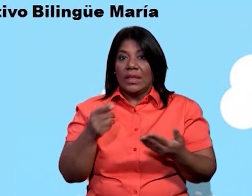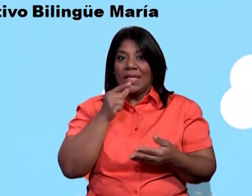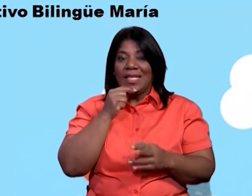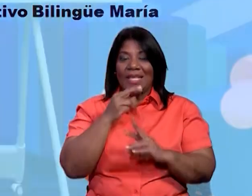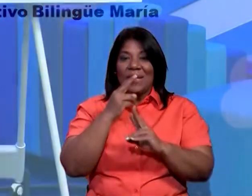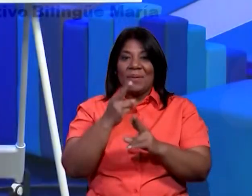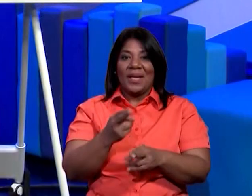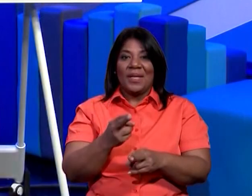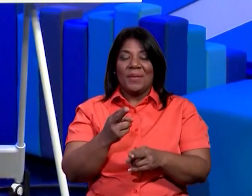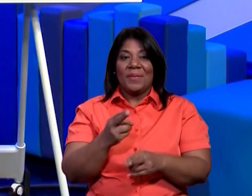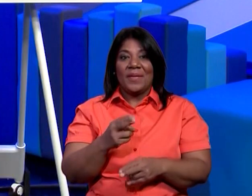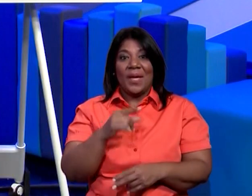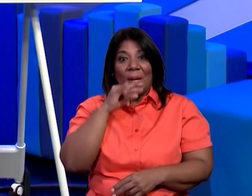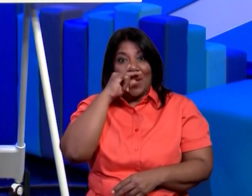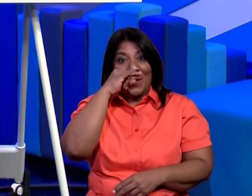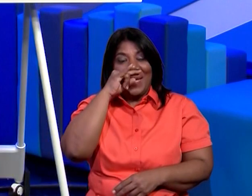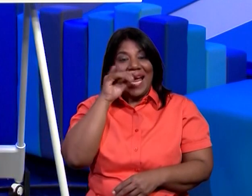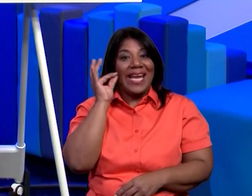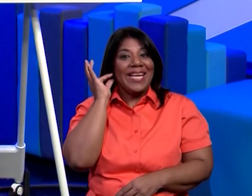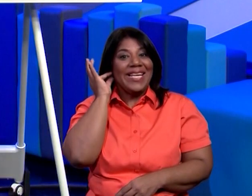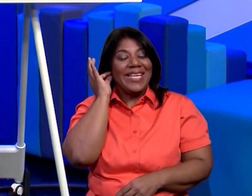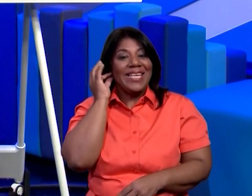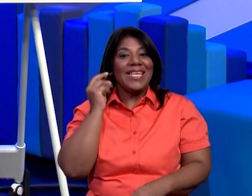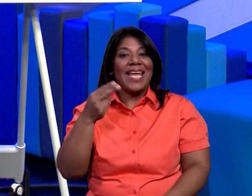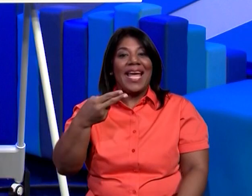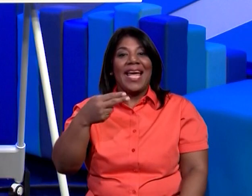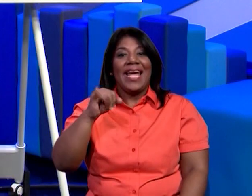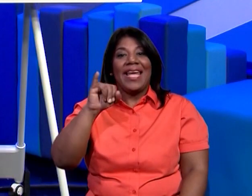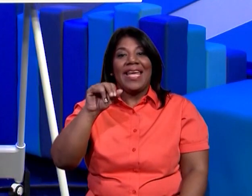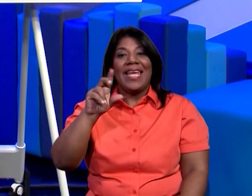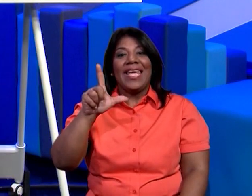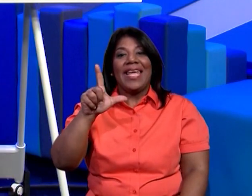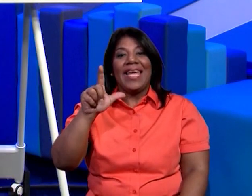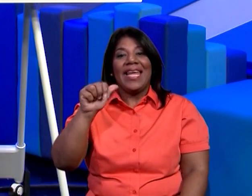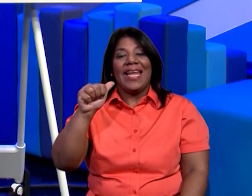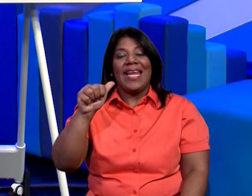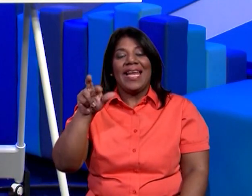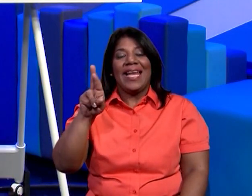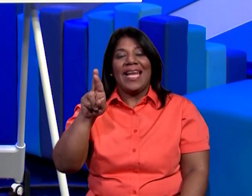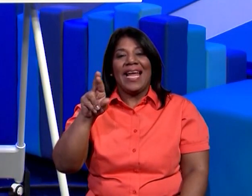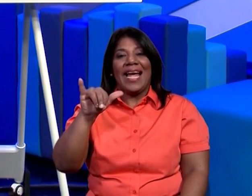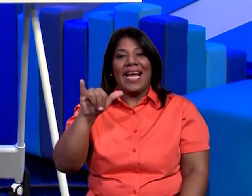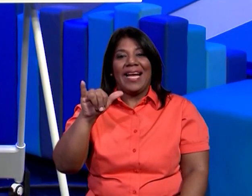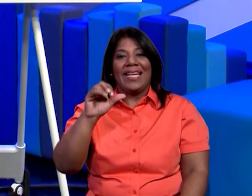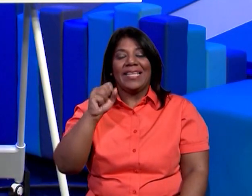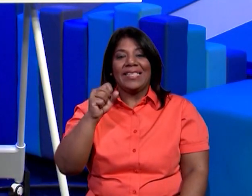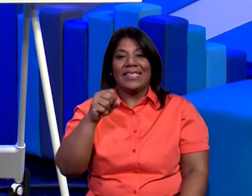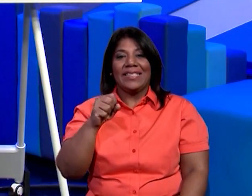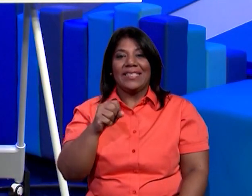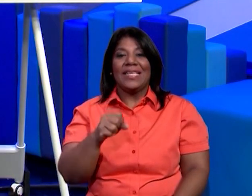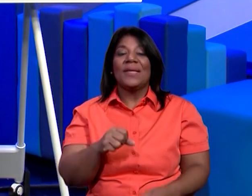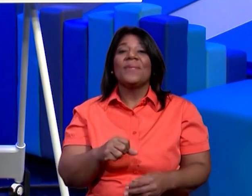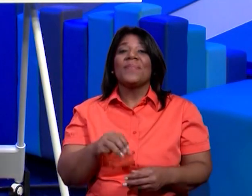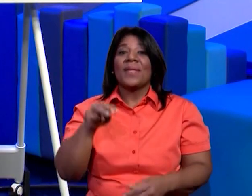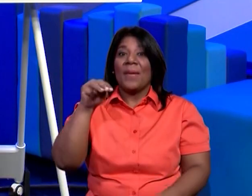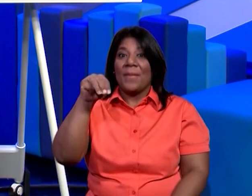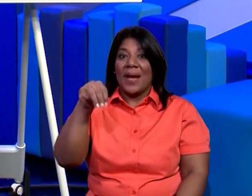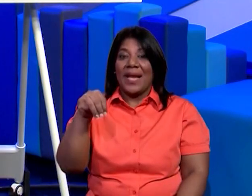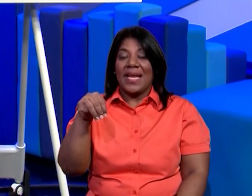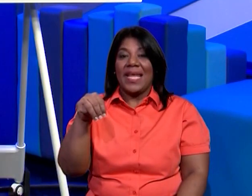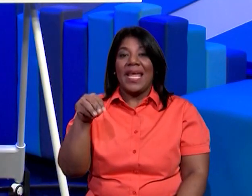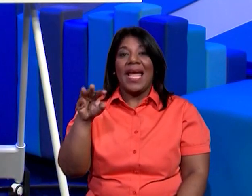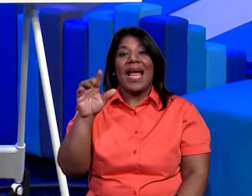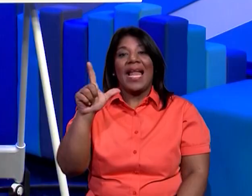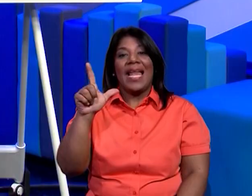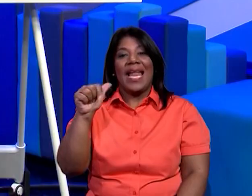a contestar nuestra querida estudiante hillary meléndez del centro educativo bilingüe maría la torre veamos